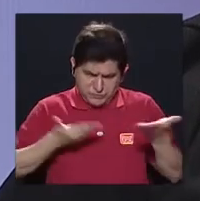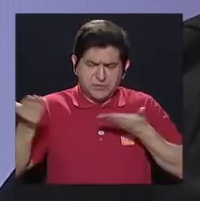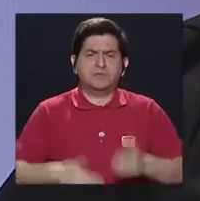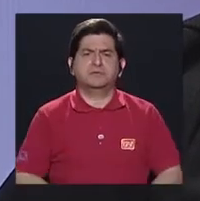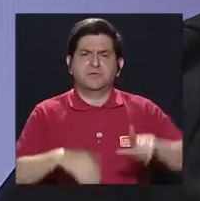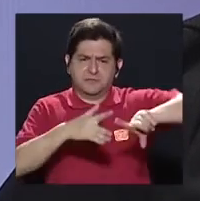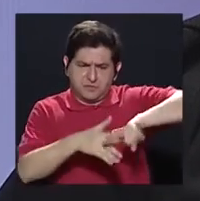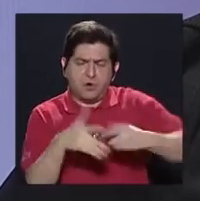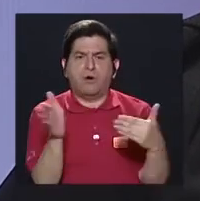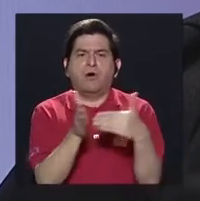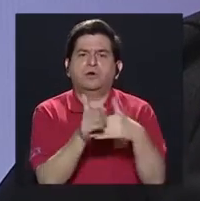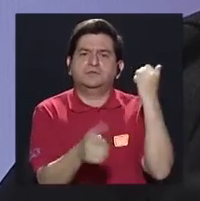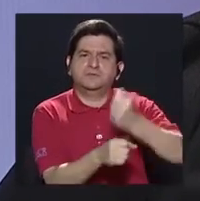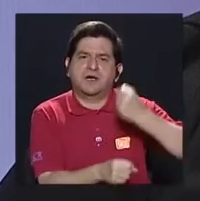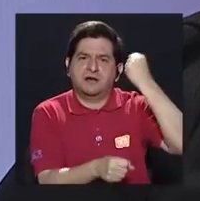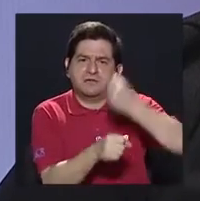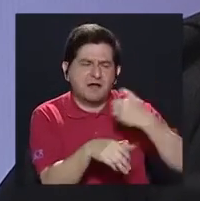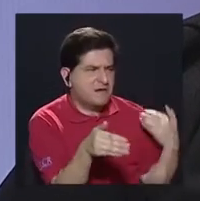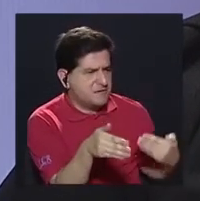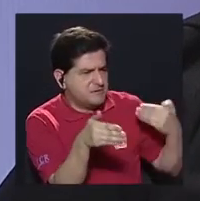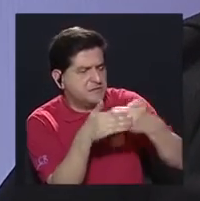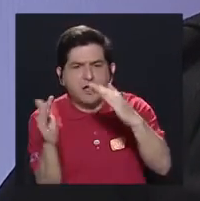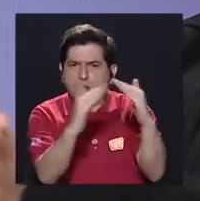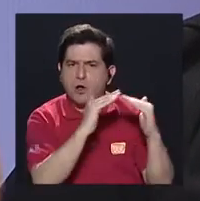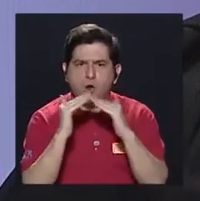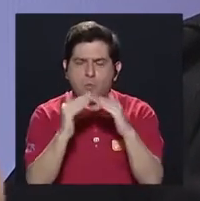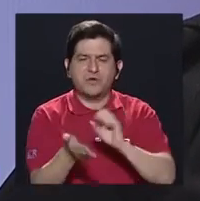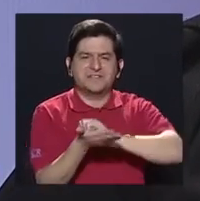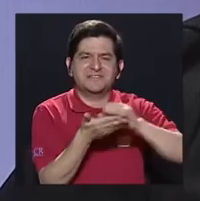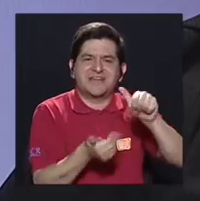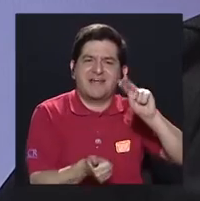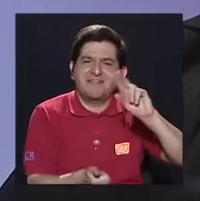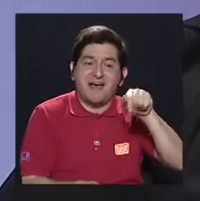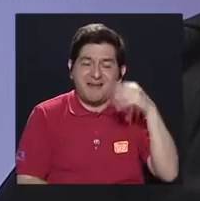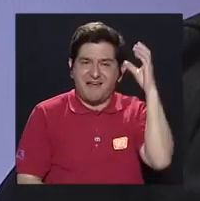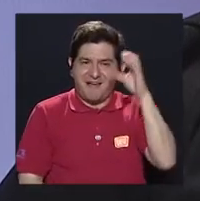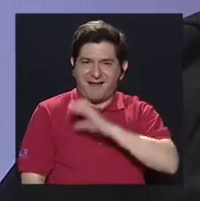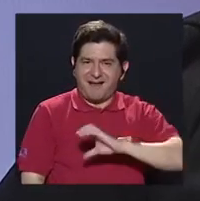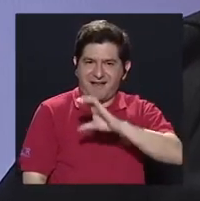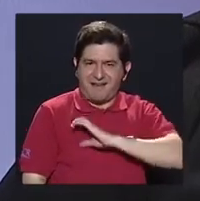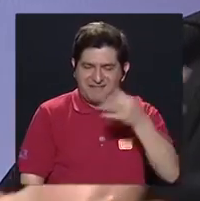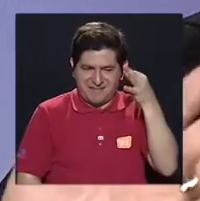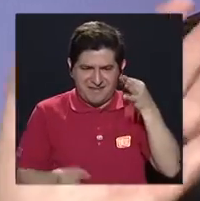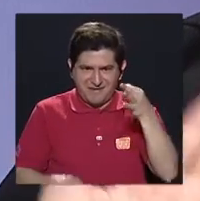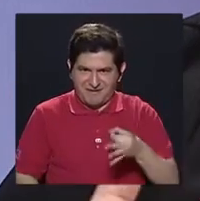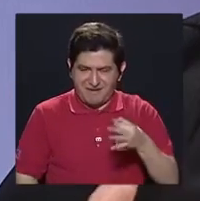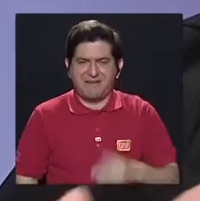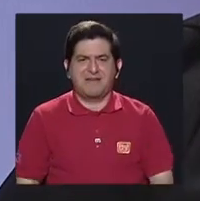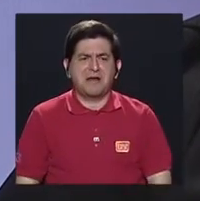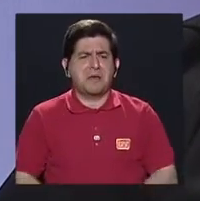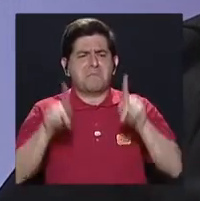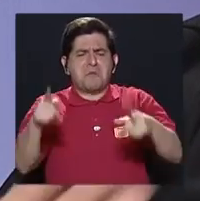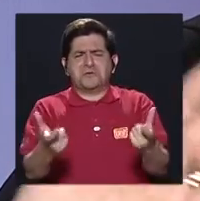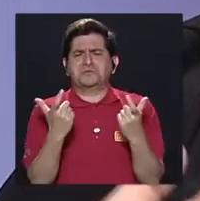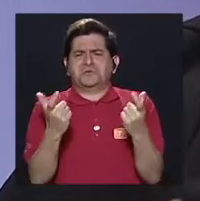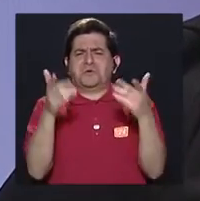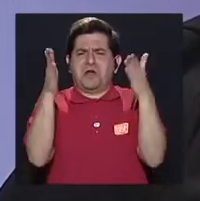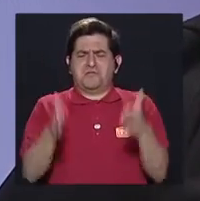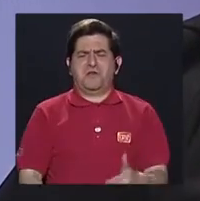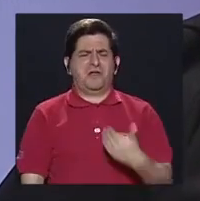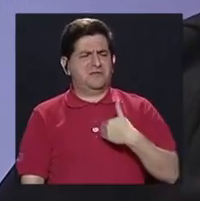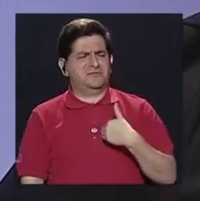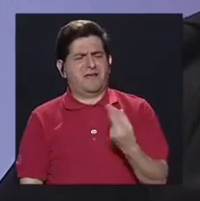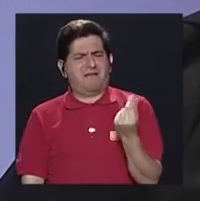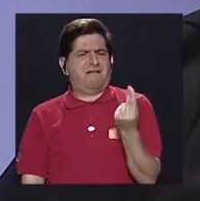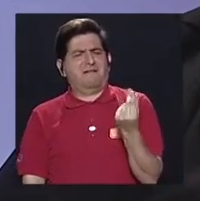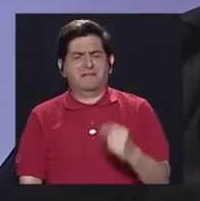empezamos otra vez a trabajar muy de cerca con las comunidades, Santana tiene ese estigma que la gente cree que es el cantón de los ricos, que es el cantón que tiene